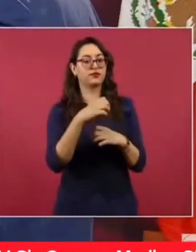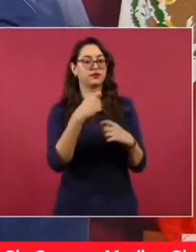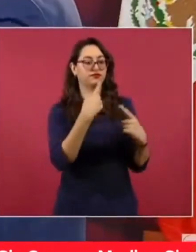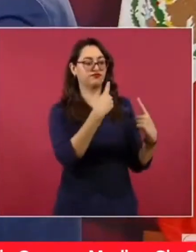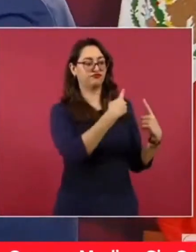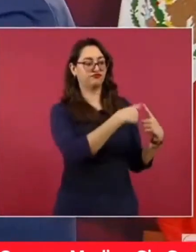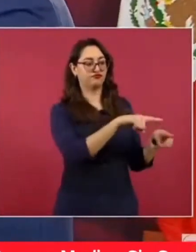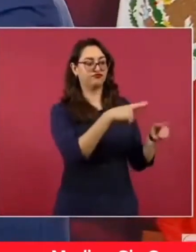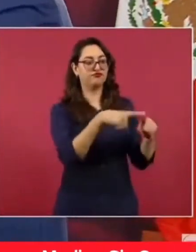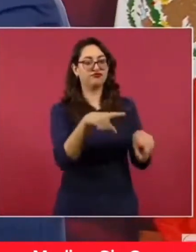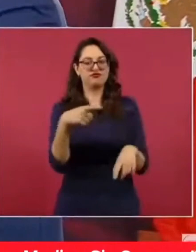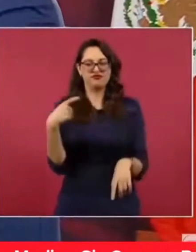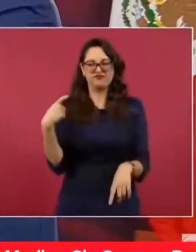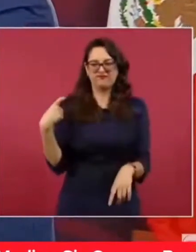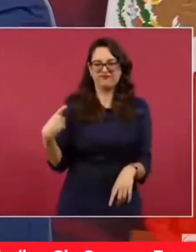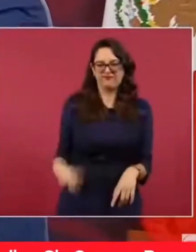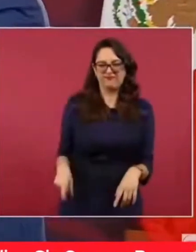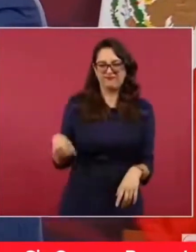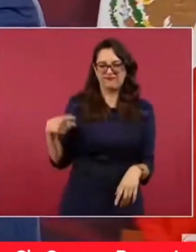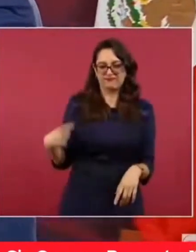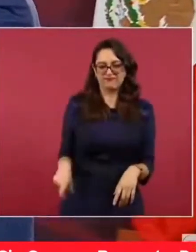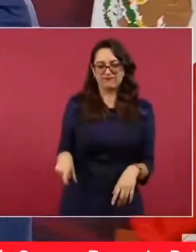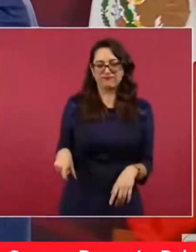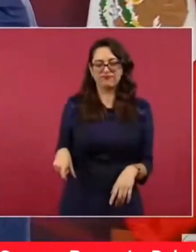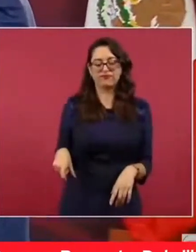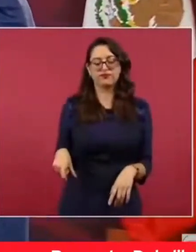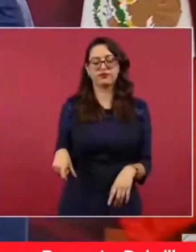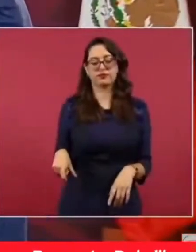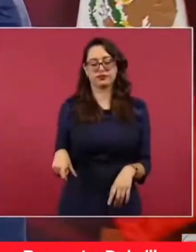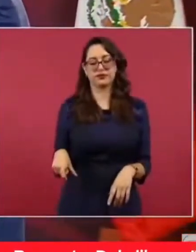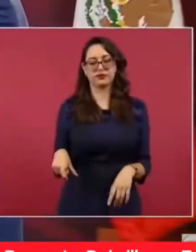personajes de